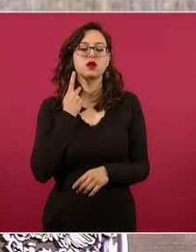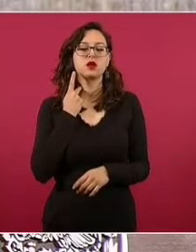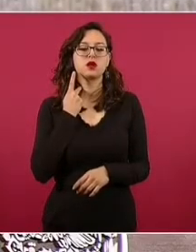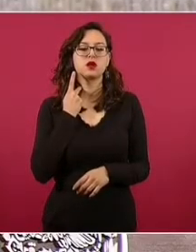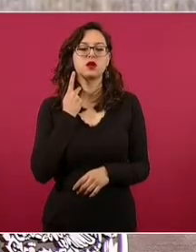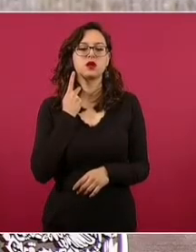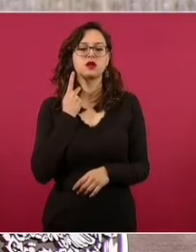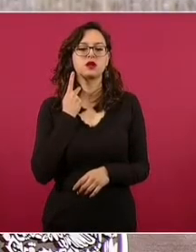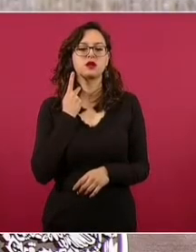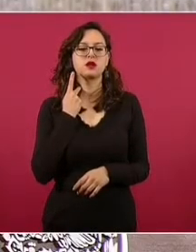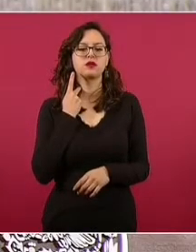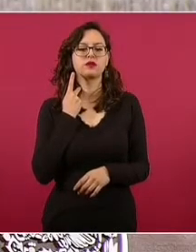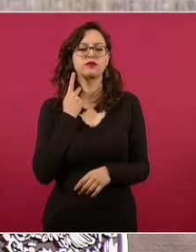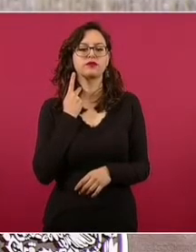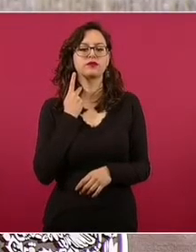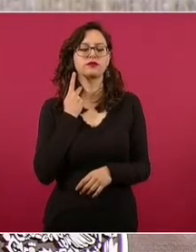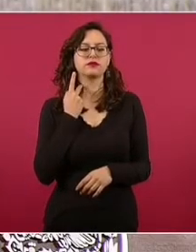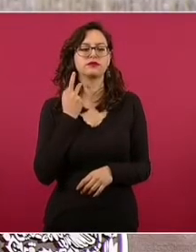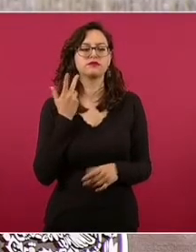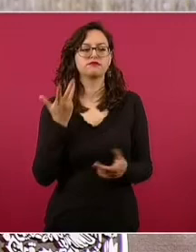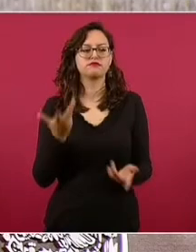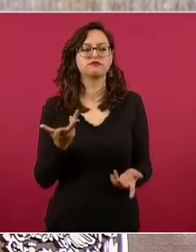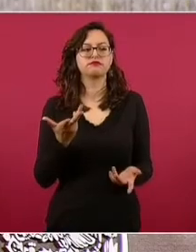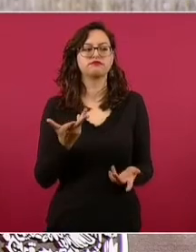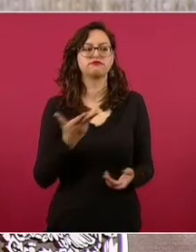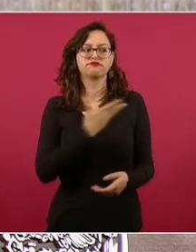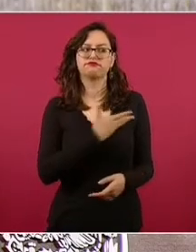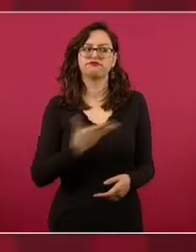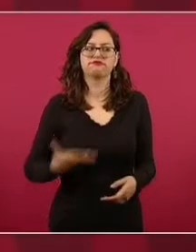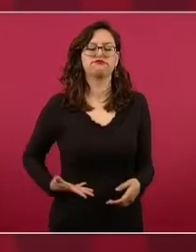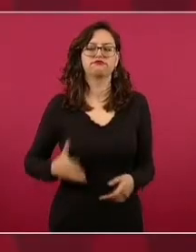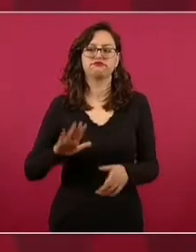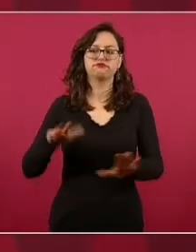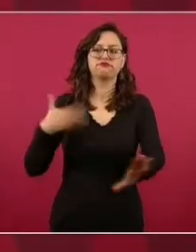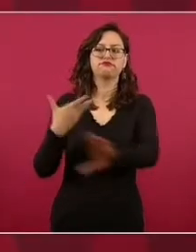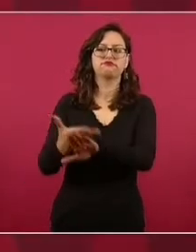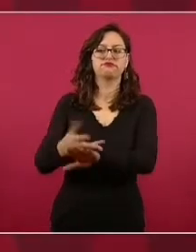y del maltrato a los migrantes.